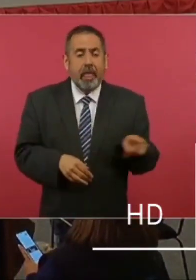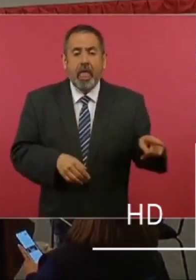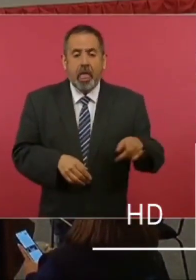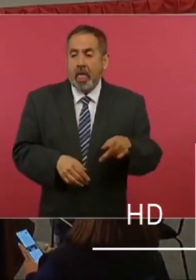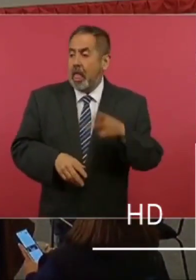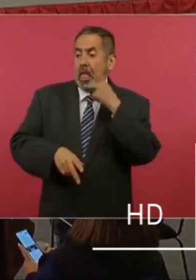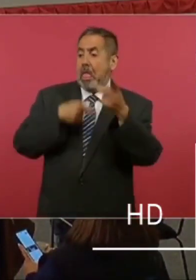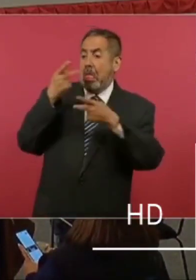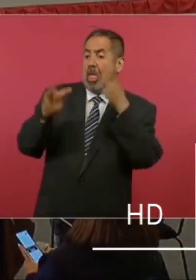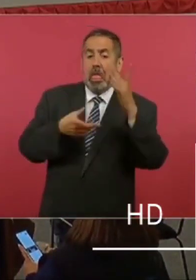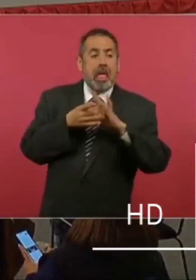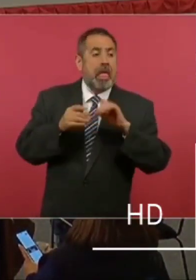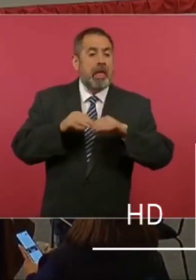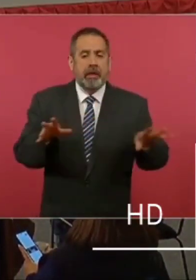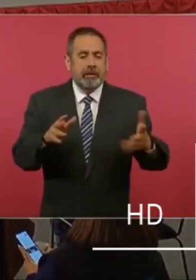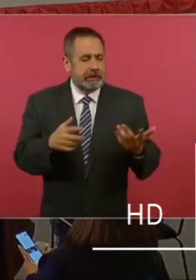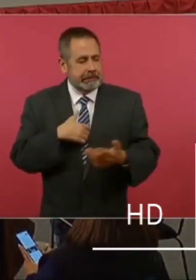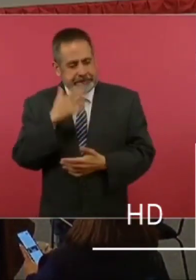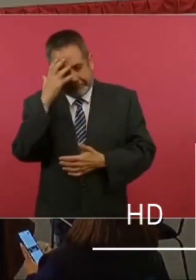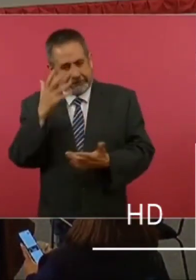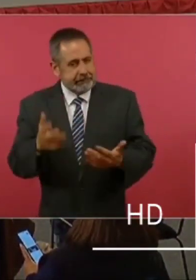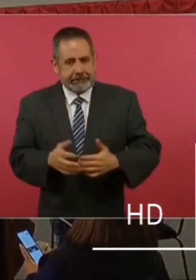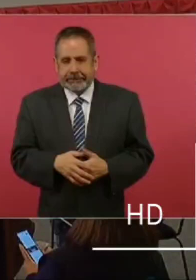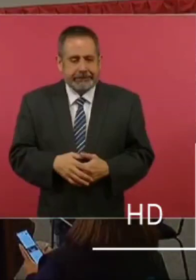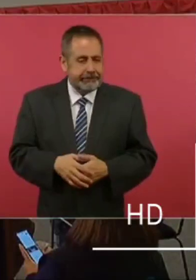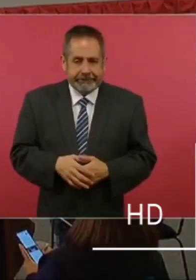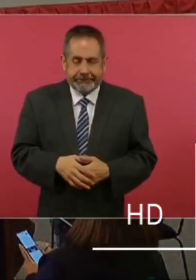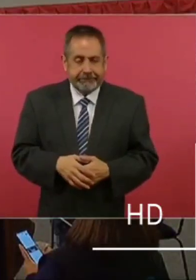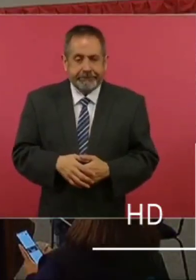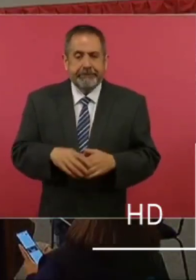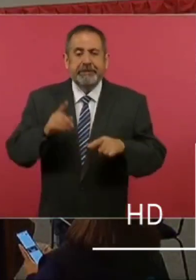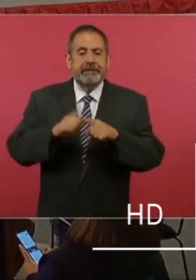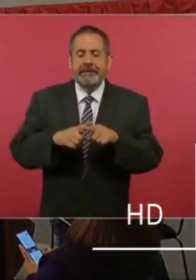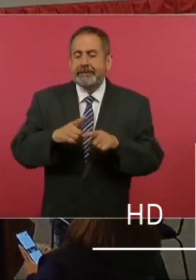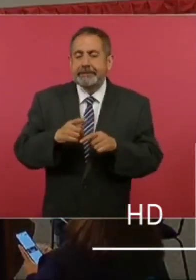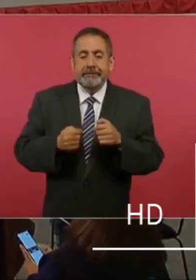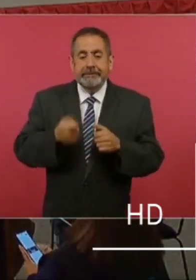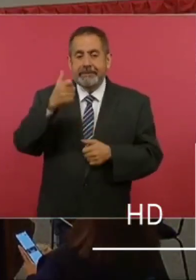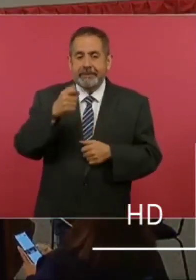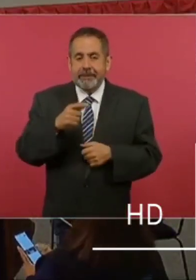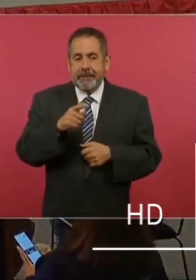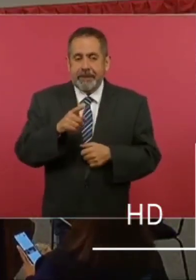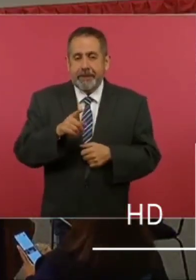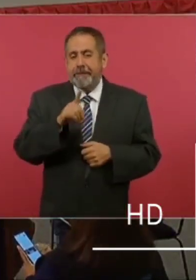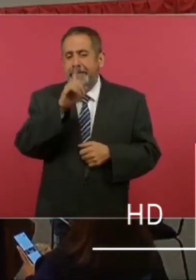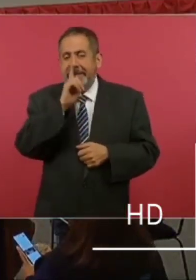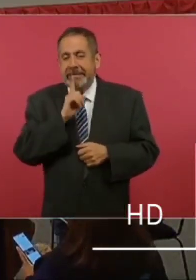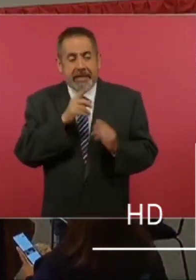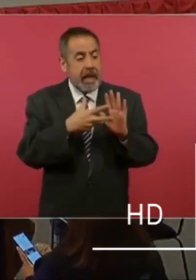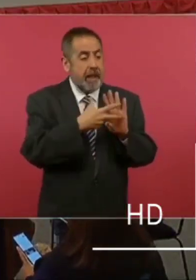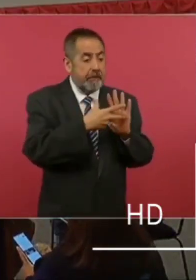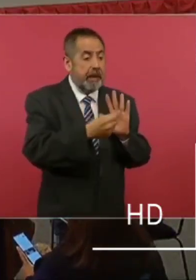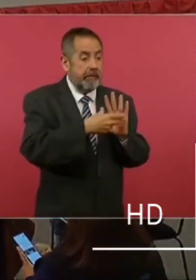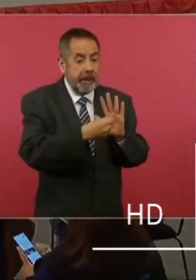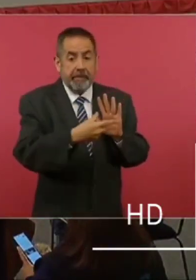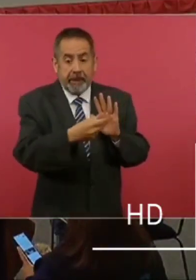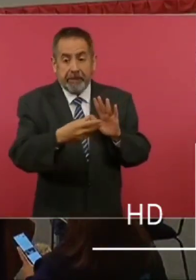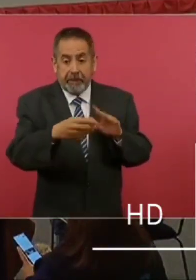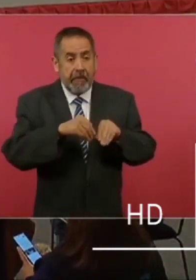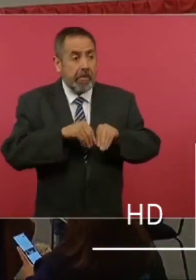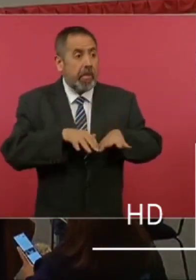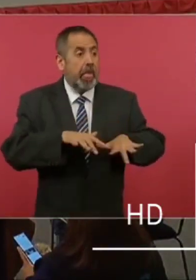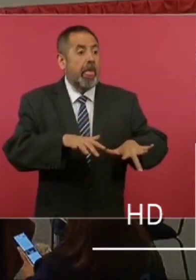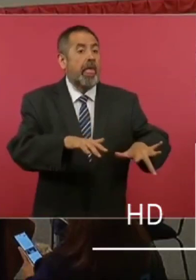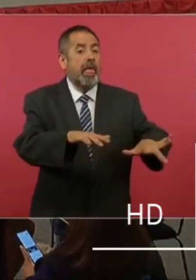pero la mentira fue publicada por voy a dar una larga lista de los que siguieron